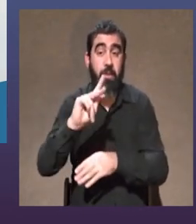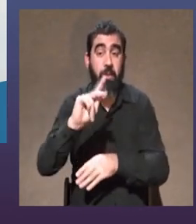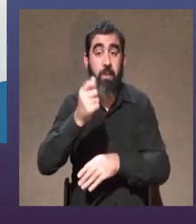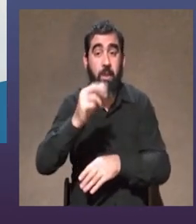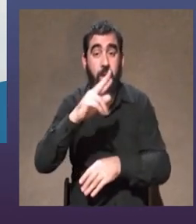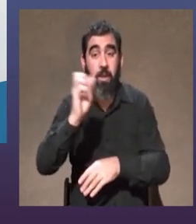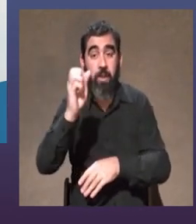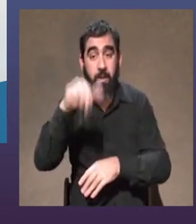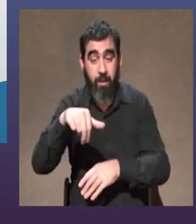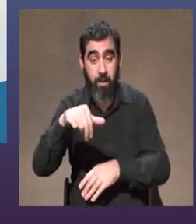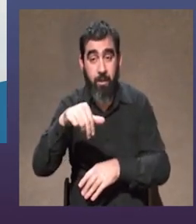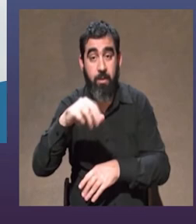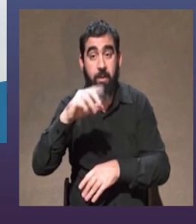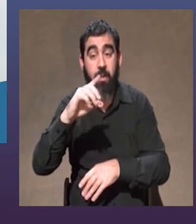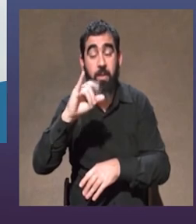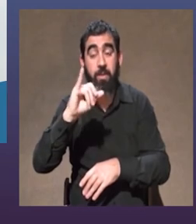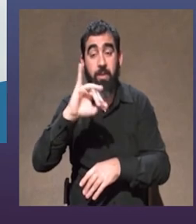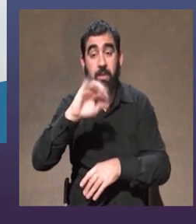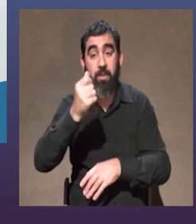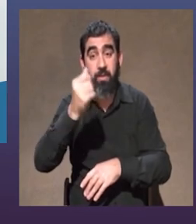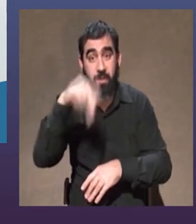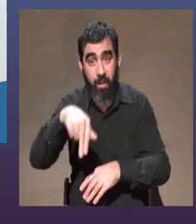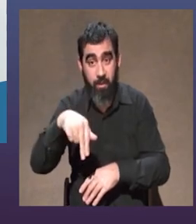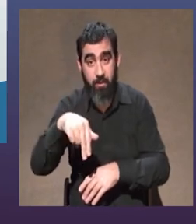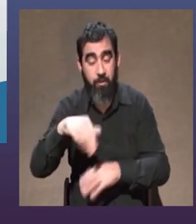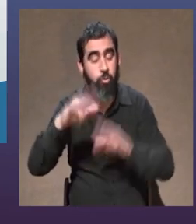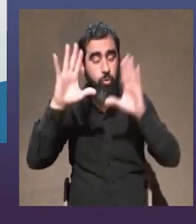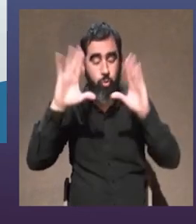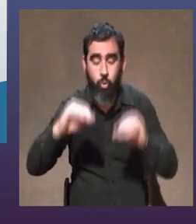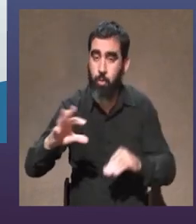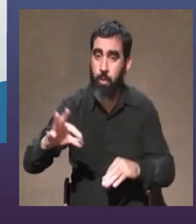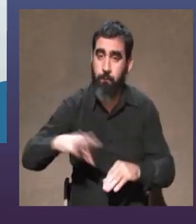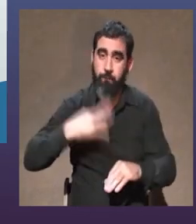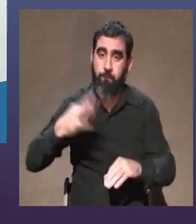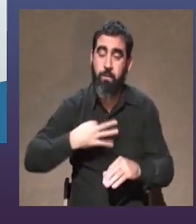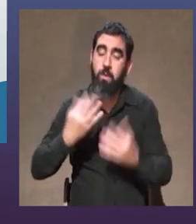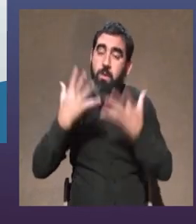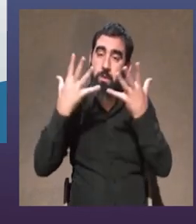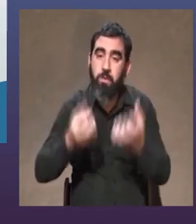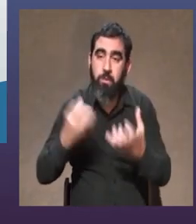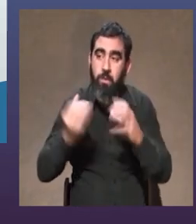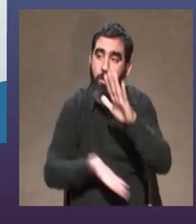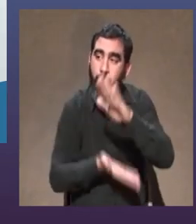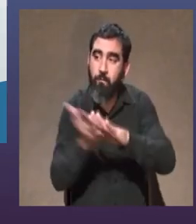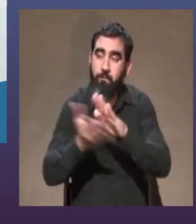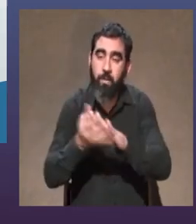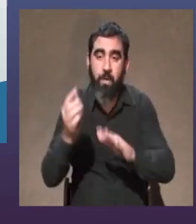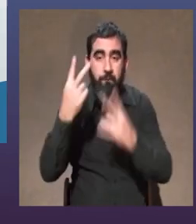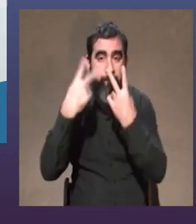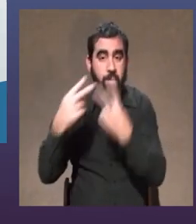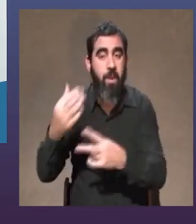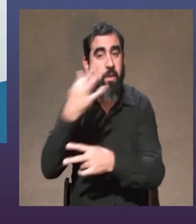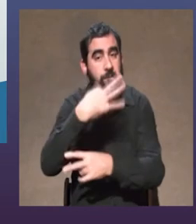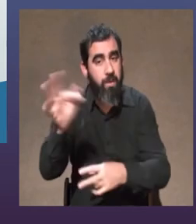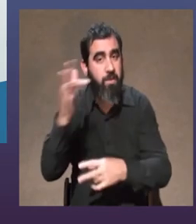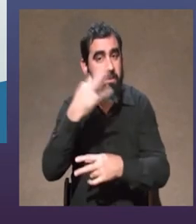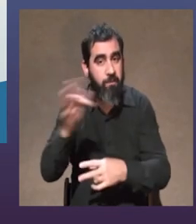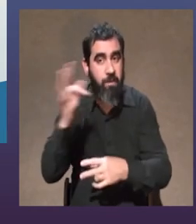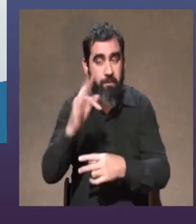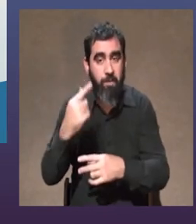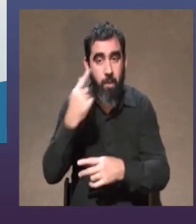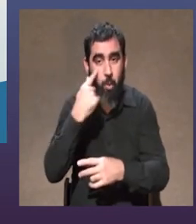que llama Karen Vittar que toda su vida quiso ir a Francia a conocer a Mushkin